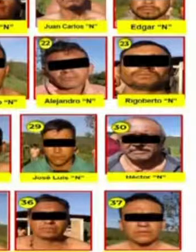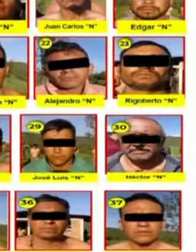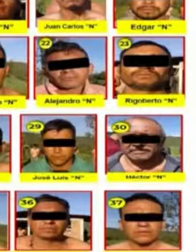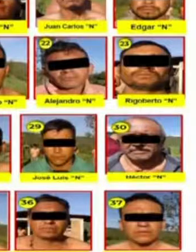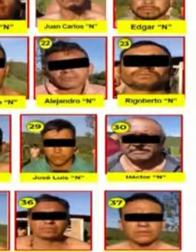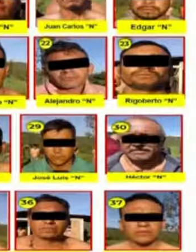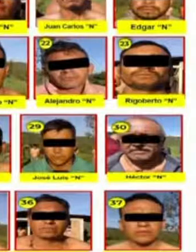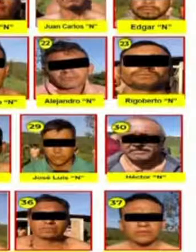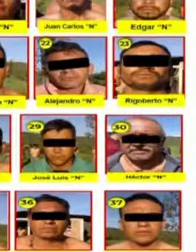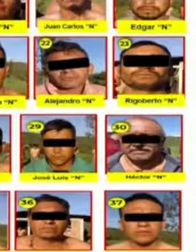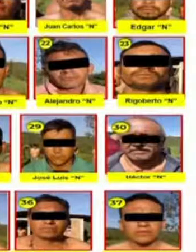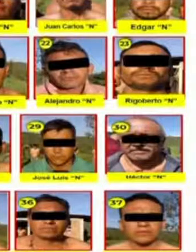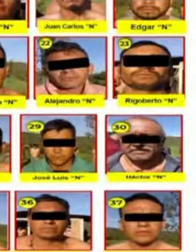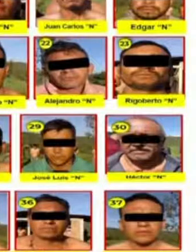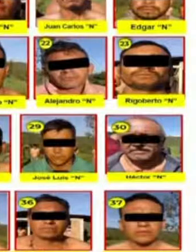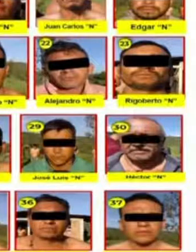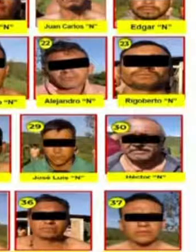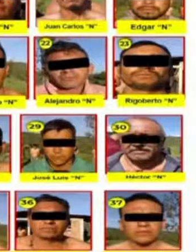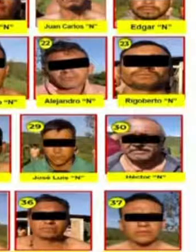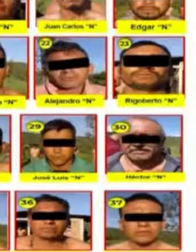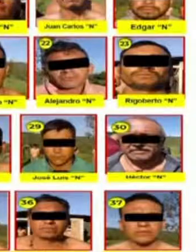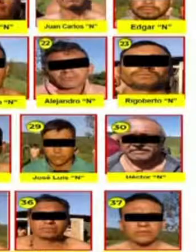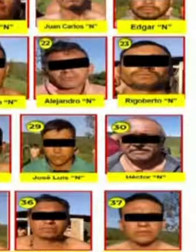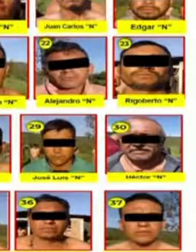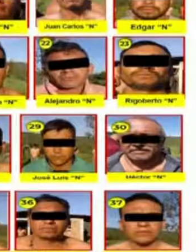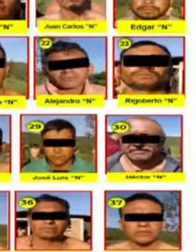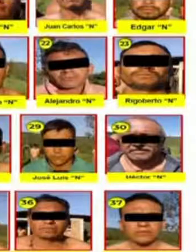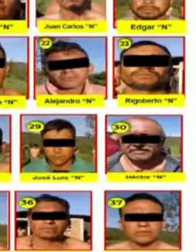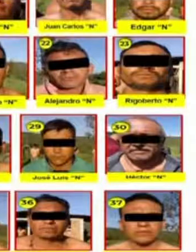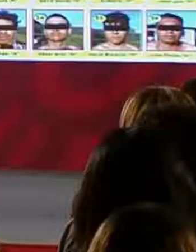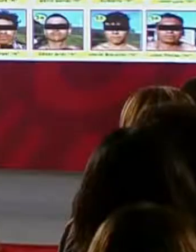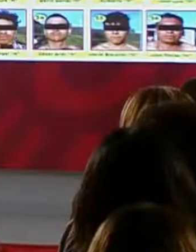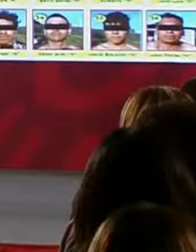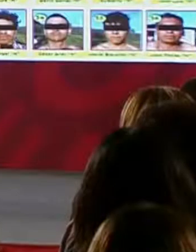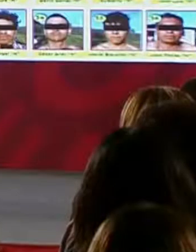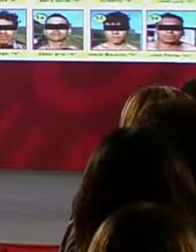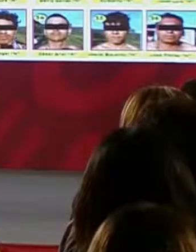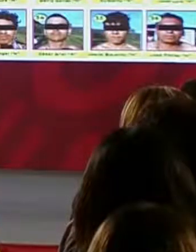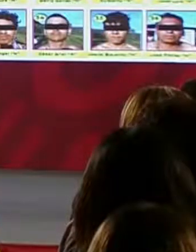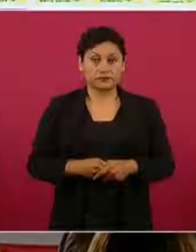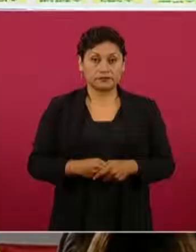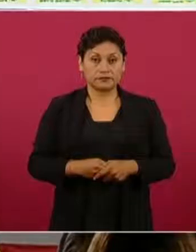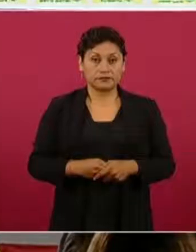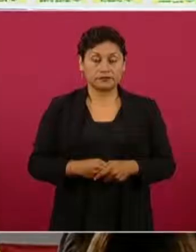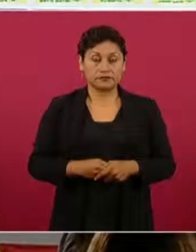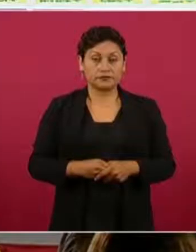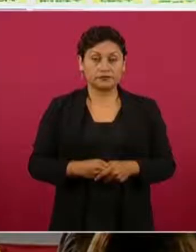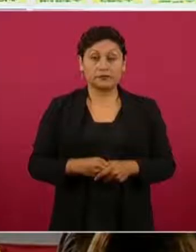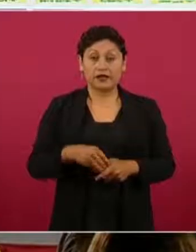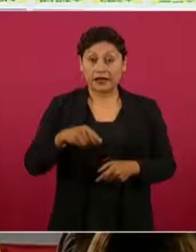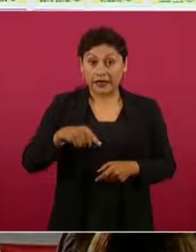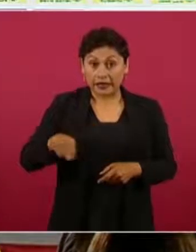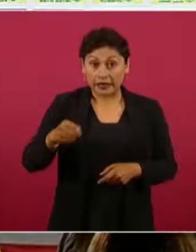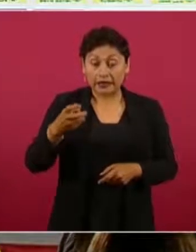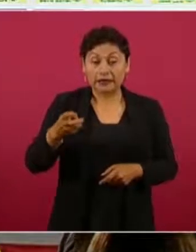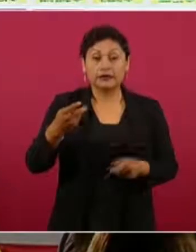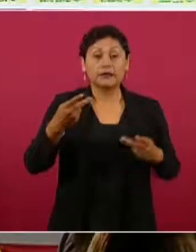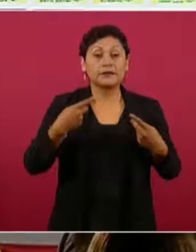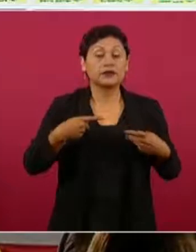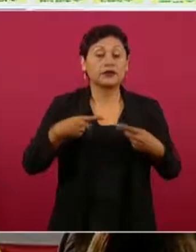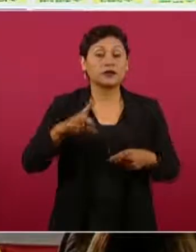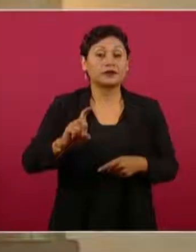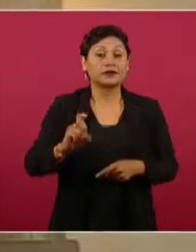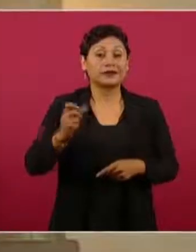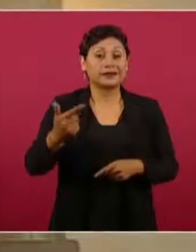personas que fueron detenidas con armas de uso prohibido, con droga y con diferentes vehículos,